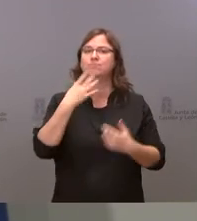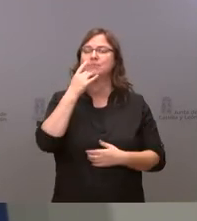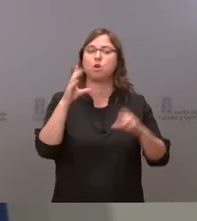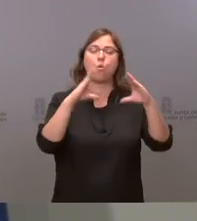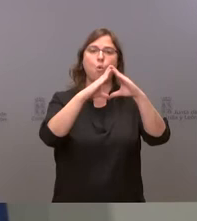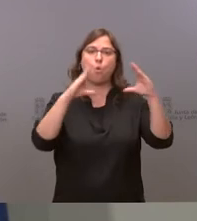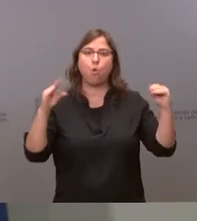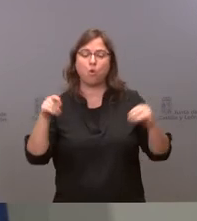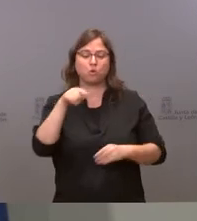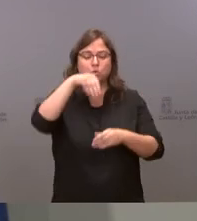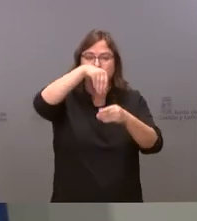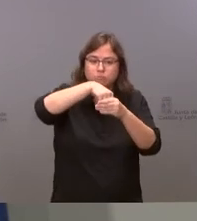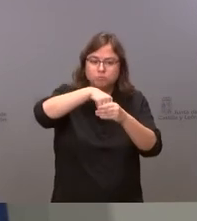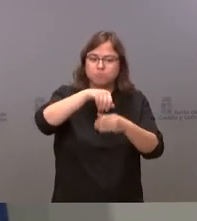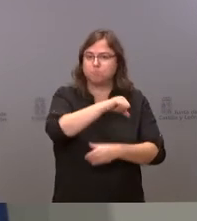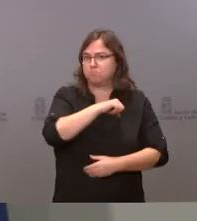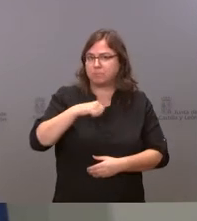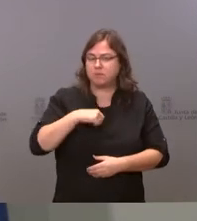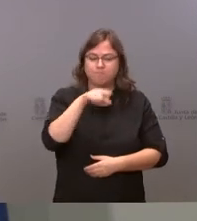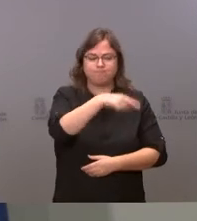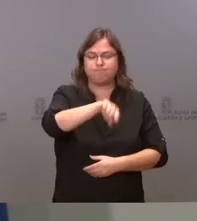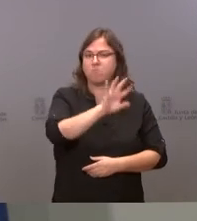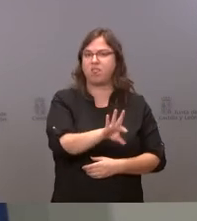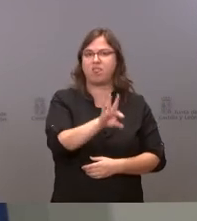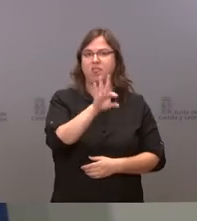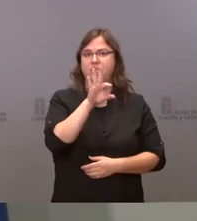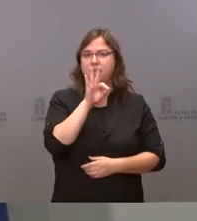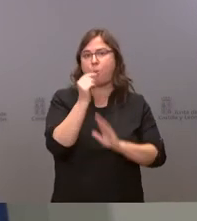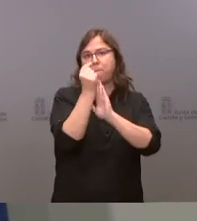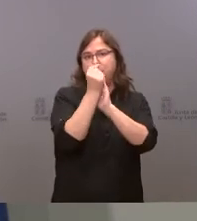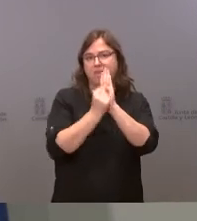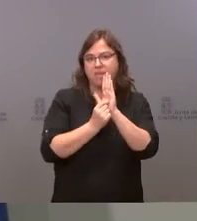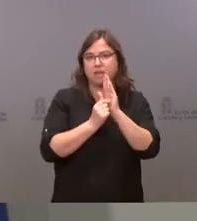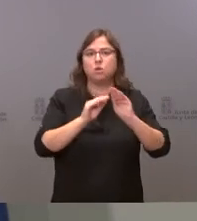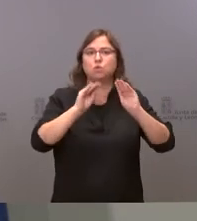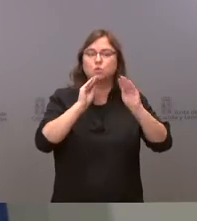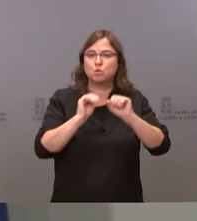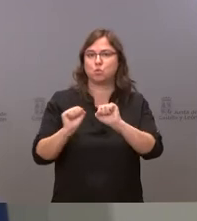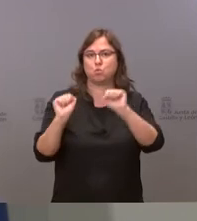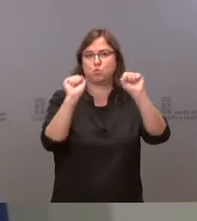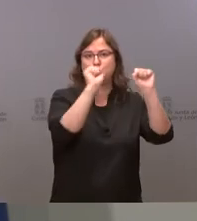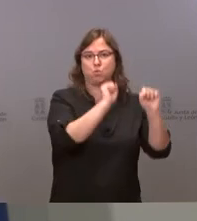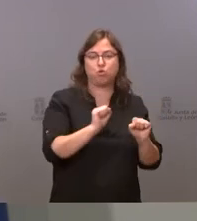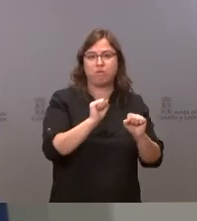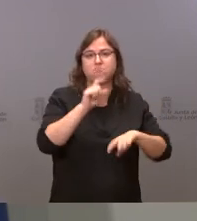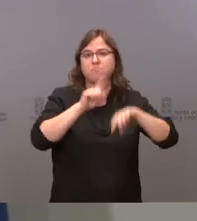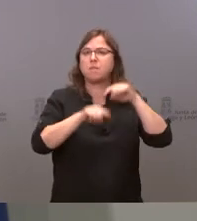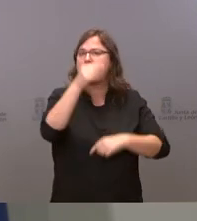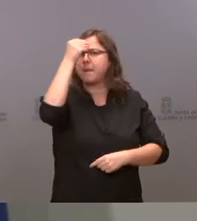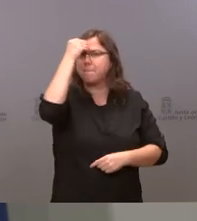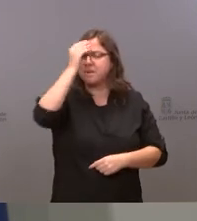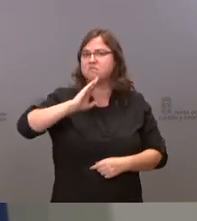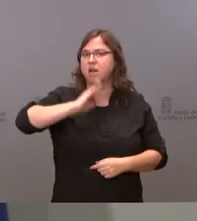en su ámbito tienen que tomar las medidas de protección que entiendan que son